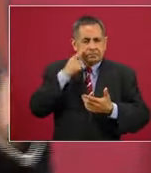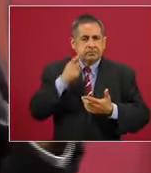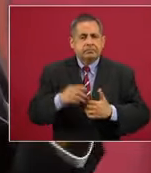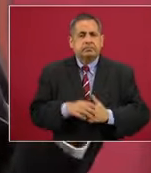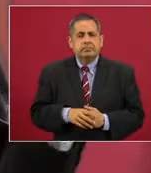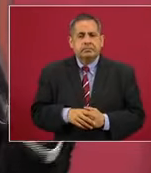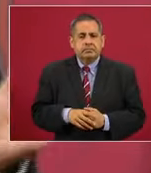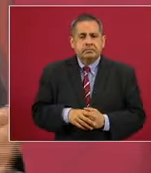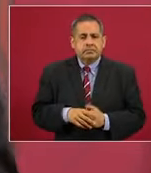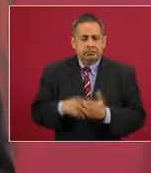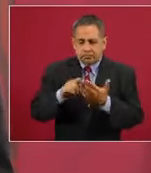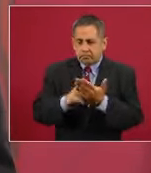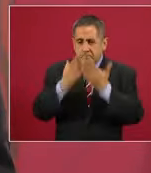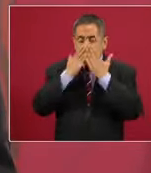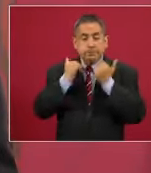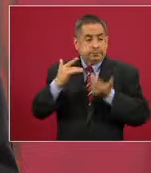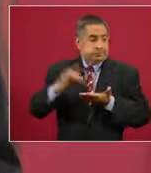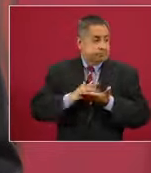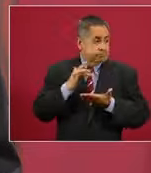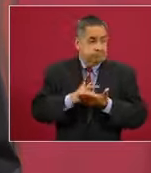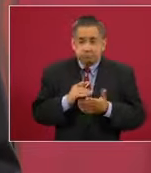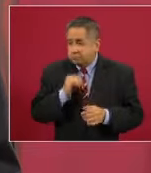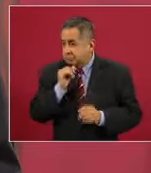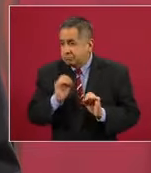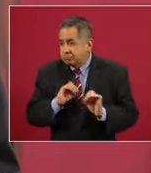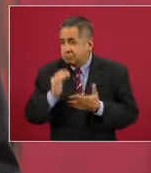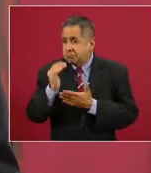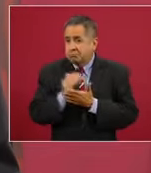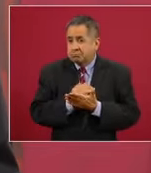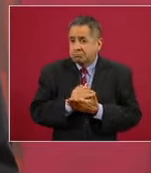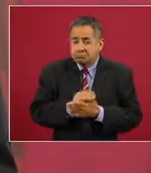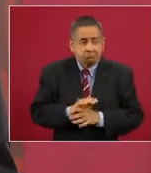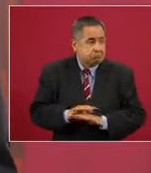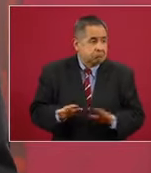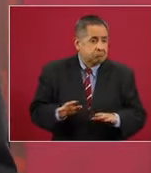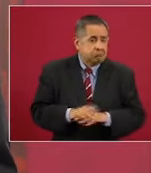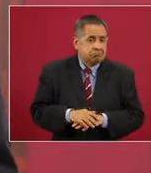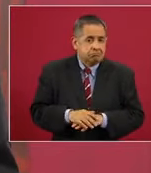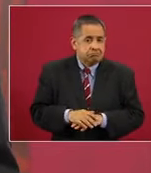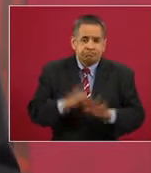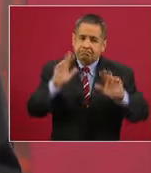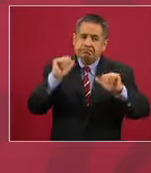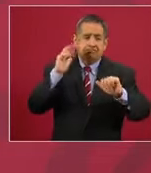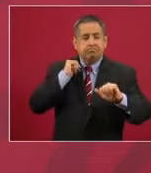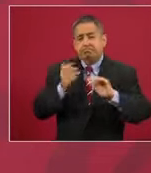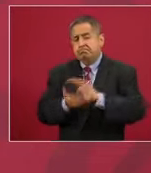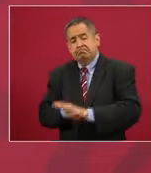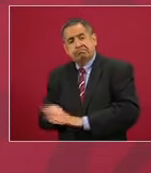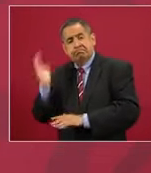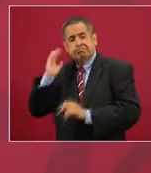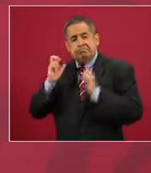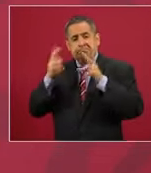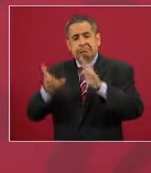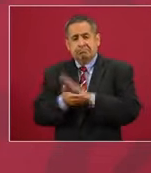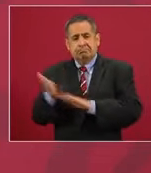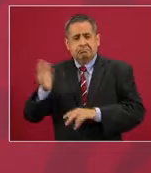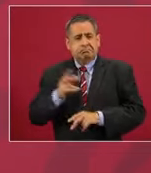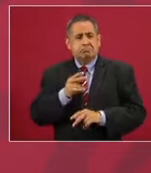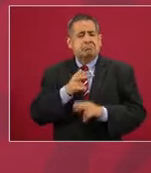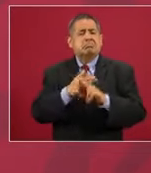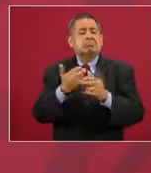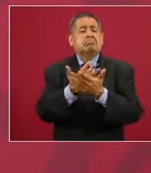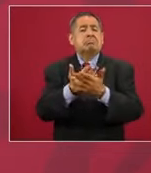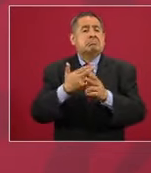ya no tengo apoyo a Palenque, Chiapas, ni siquiera espero